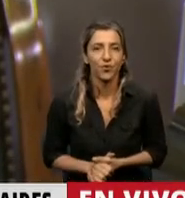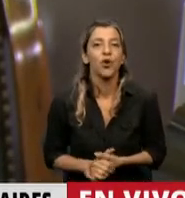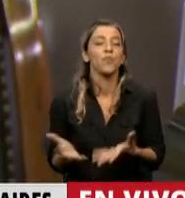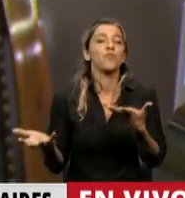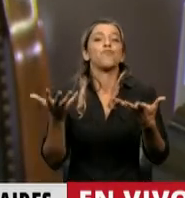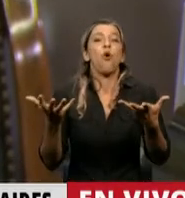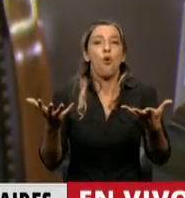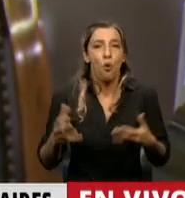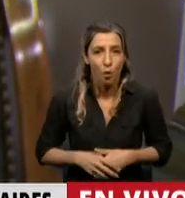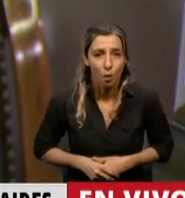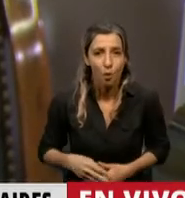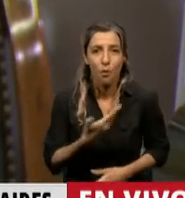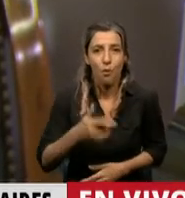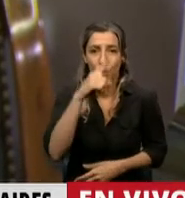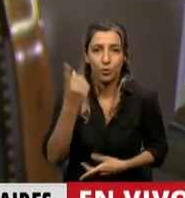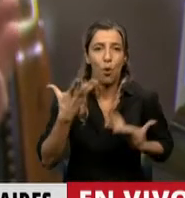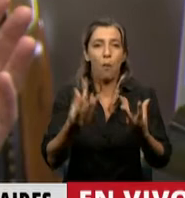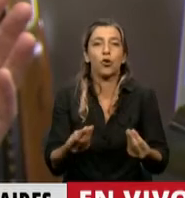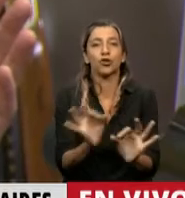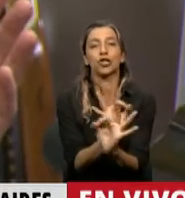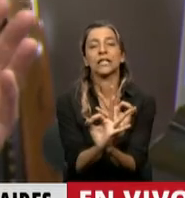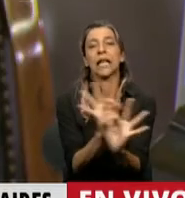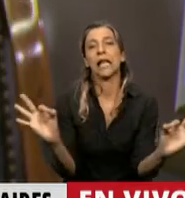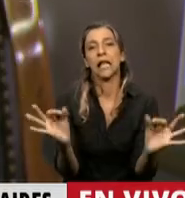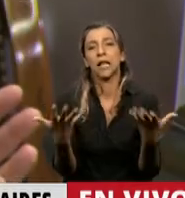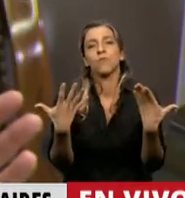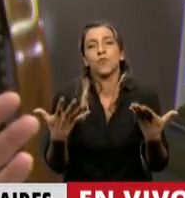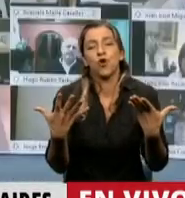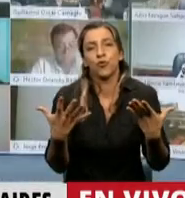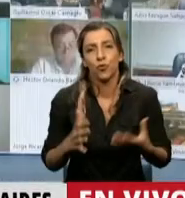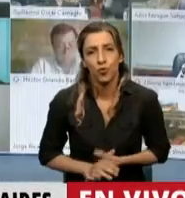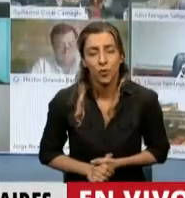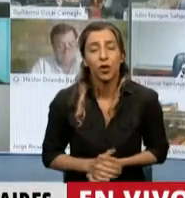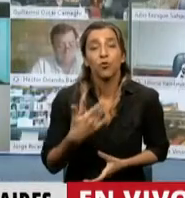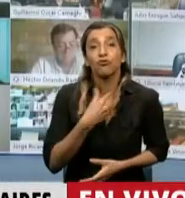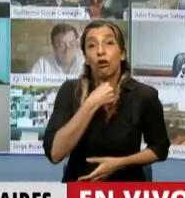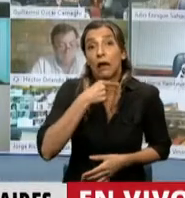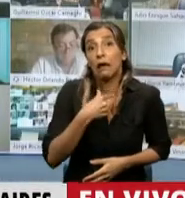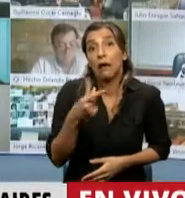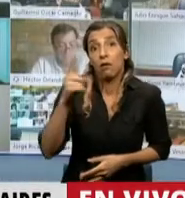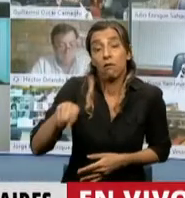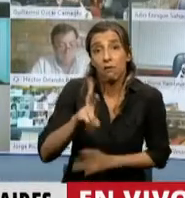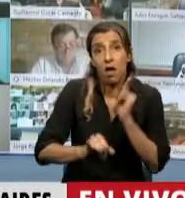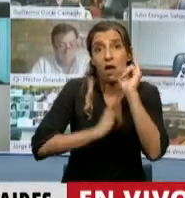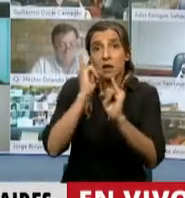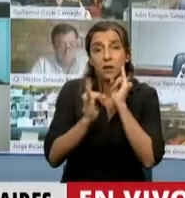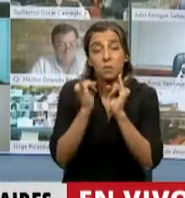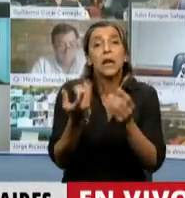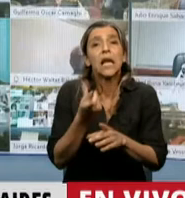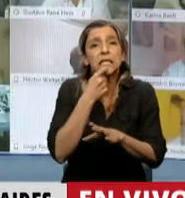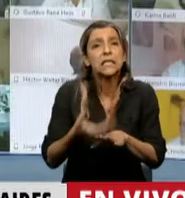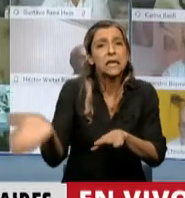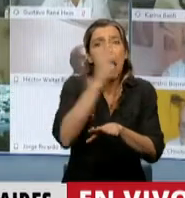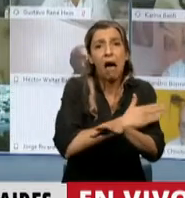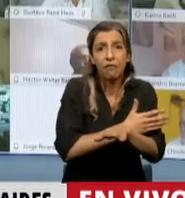del Estado. Pero eso va de suyo. Lo que tienen que explicar es si en toda esta asistencia que se ha dado,